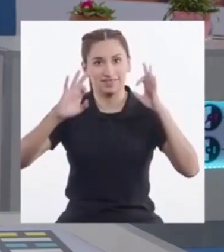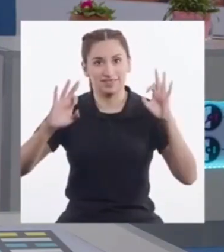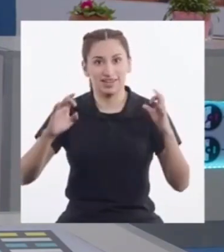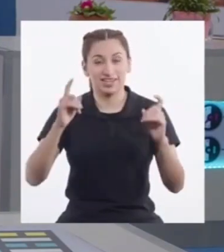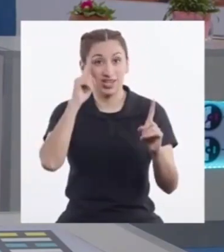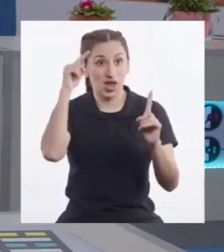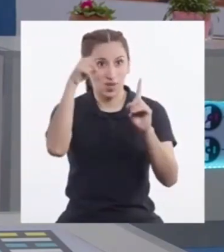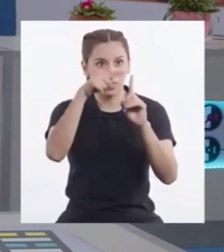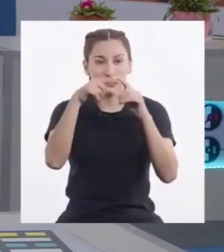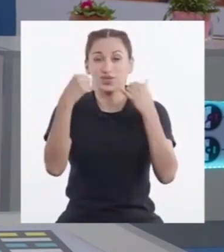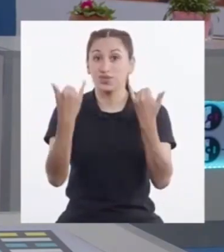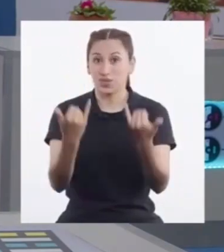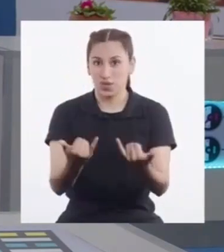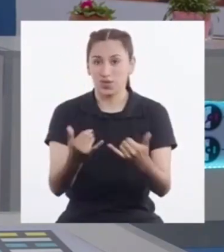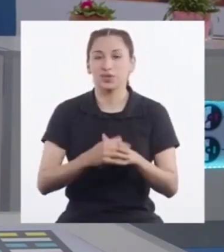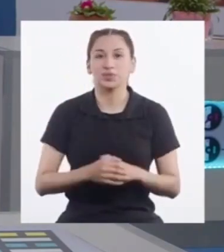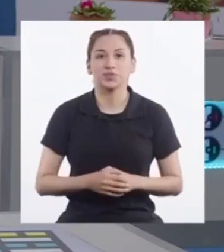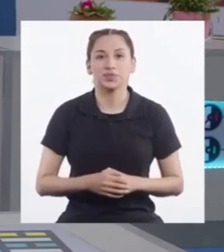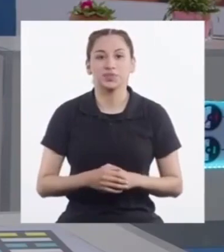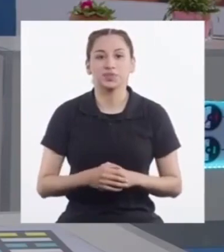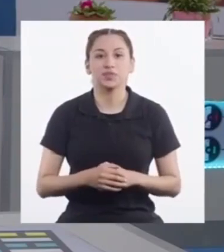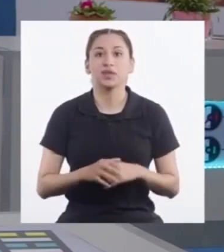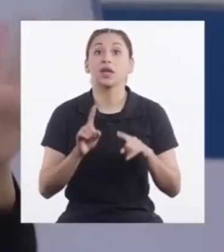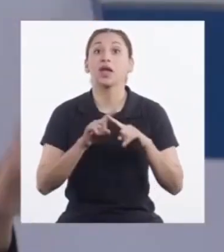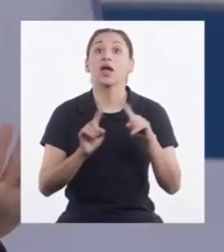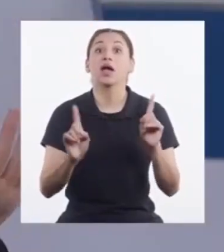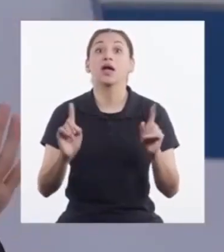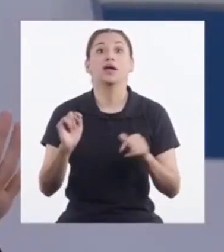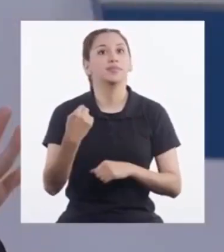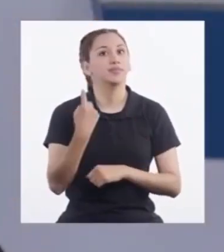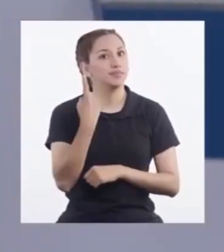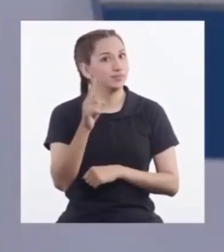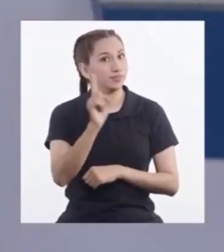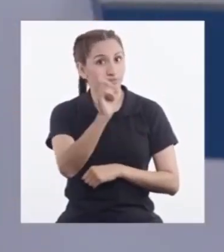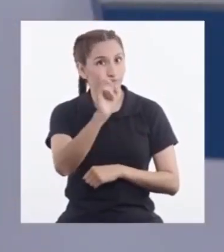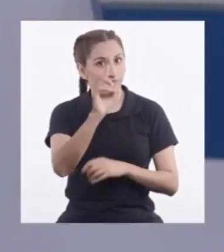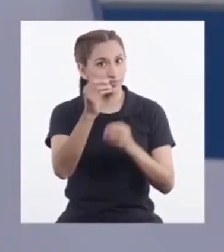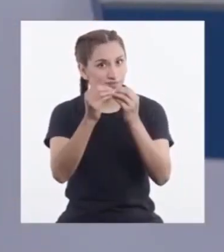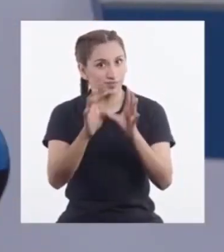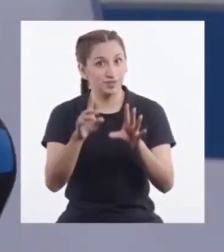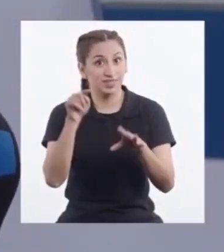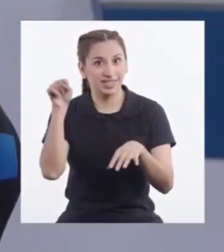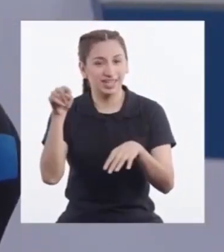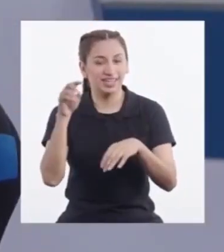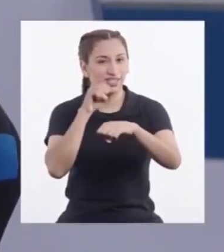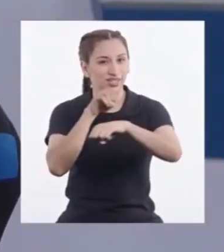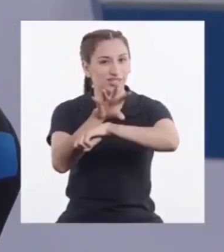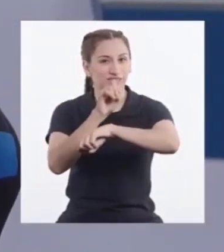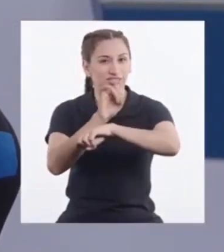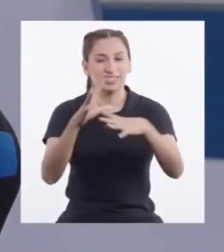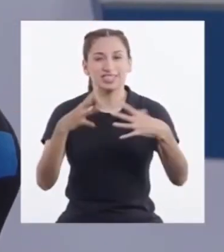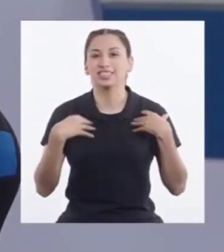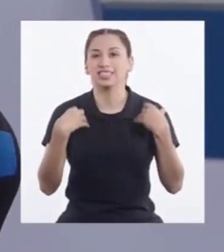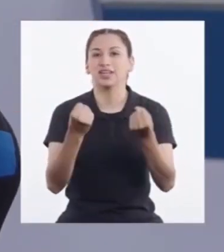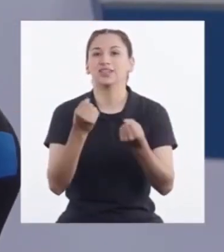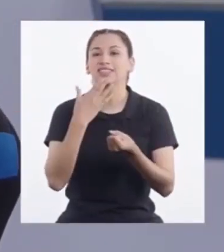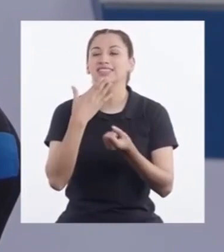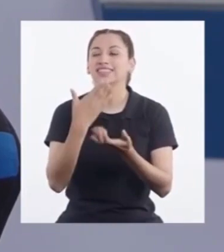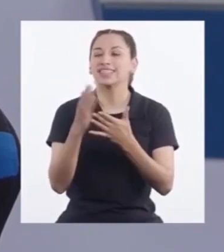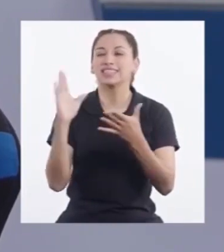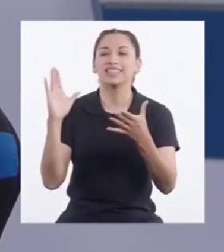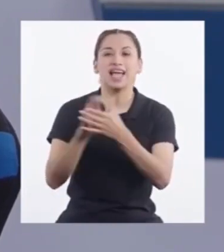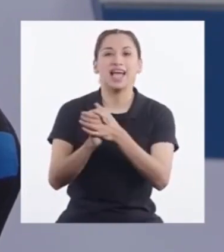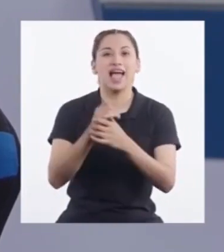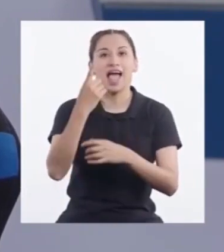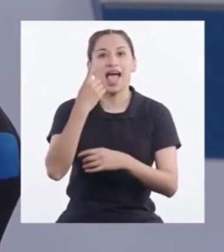propósito Del día De hoy Pero primero No se pierdan De estos Consejos De salud De